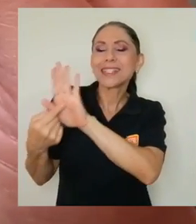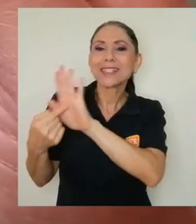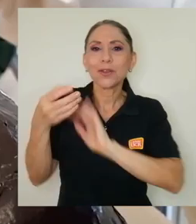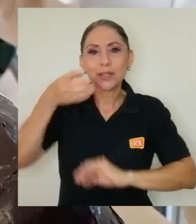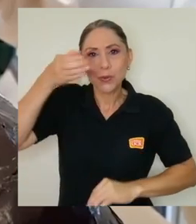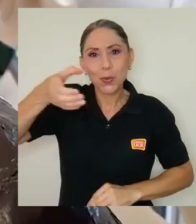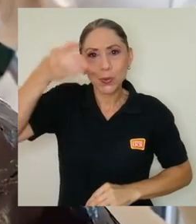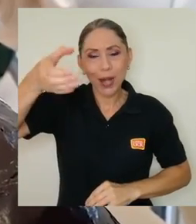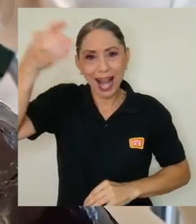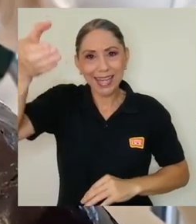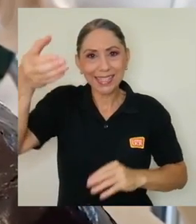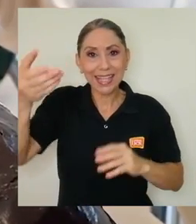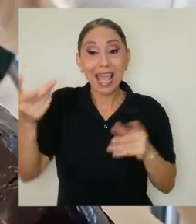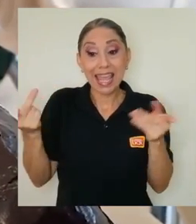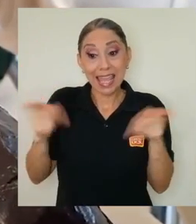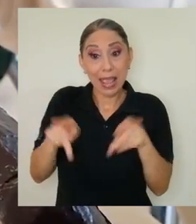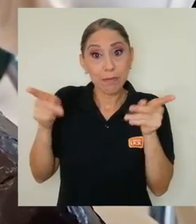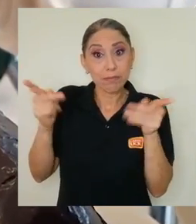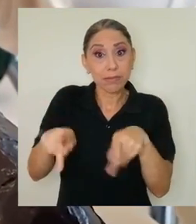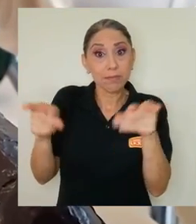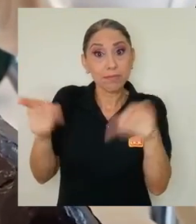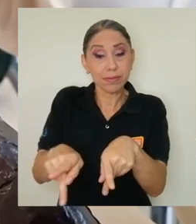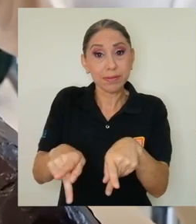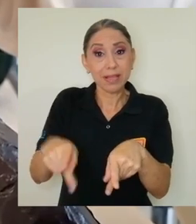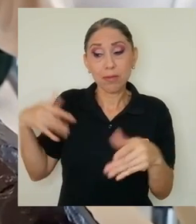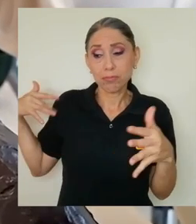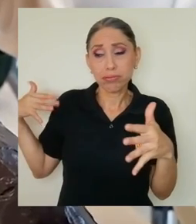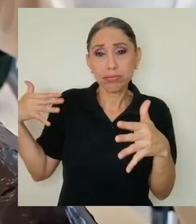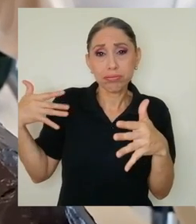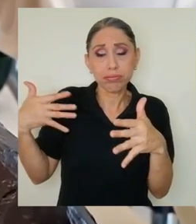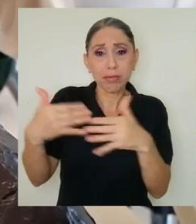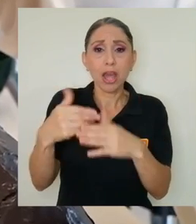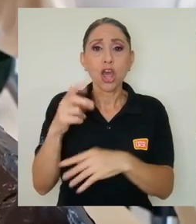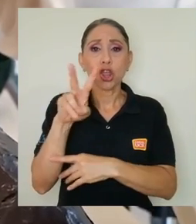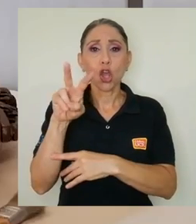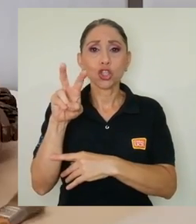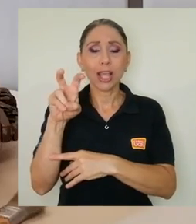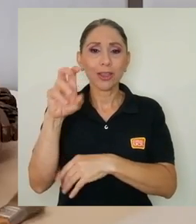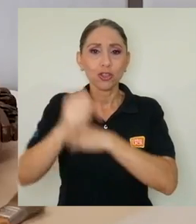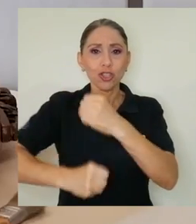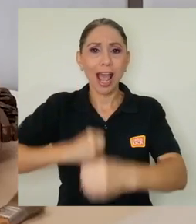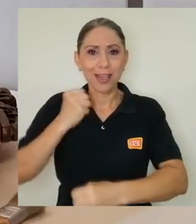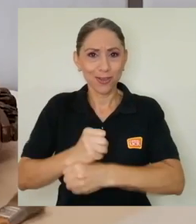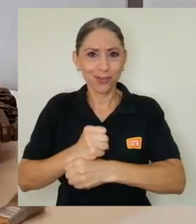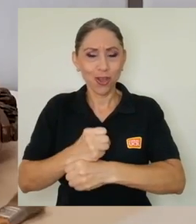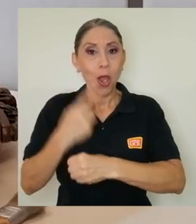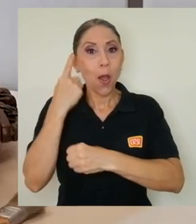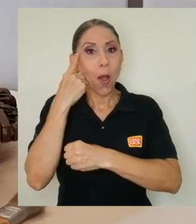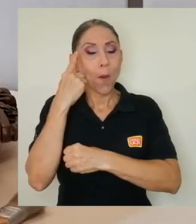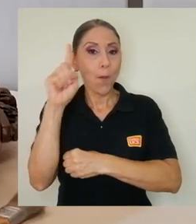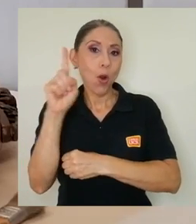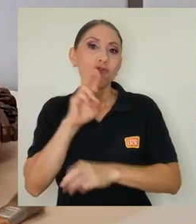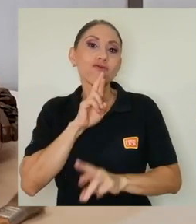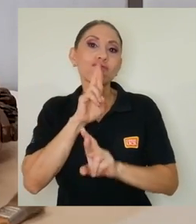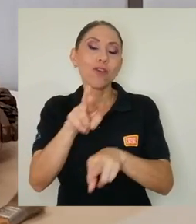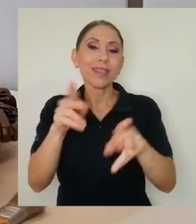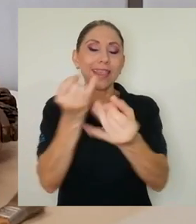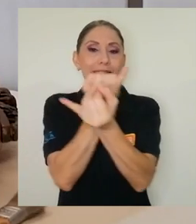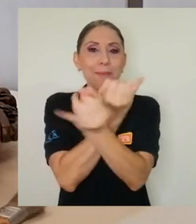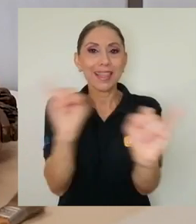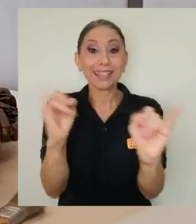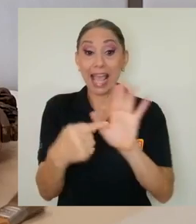se van a generar durante esos 200 años a razón de la independencia la